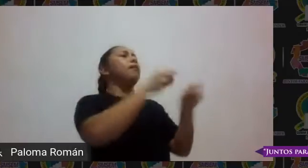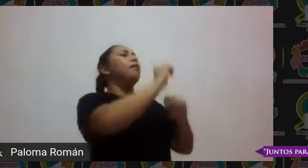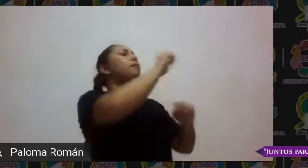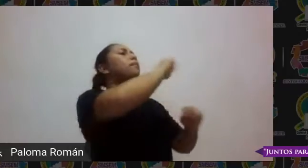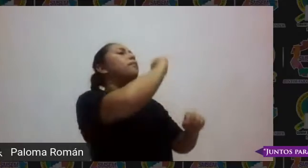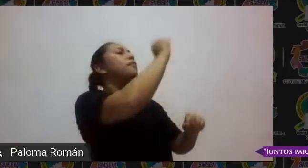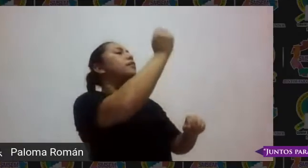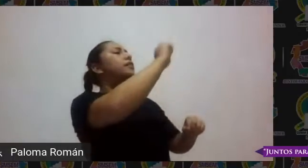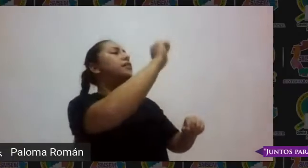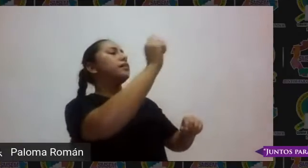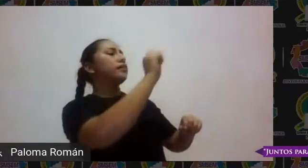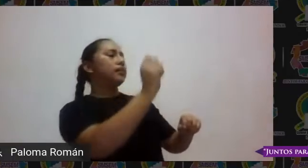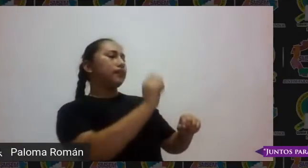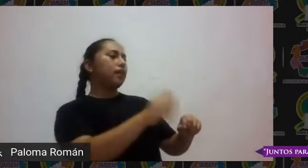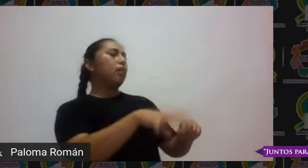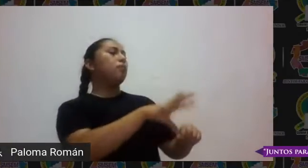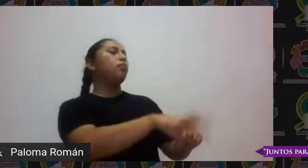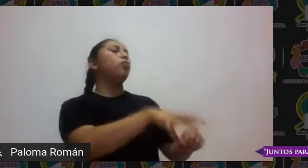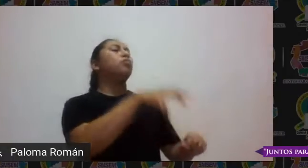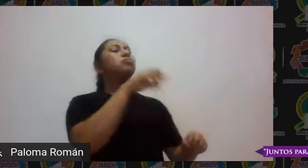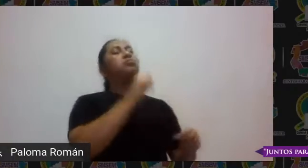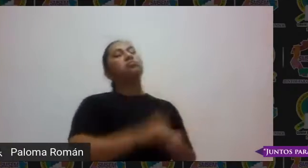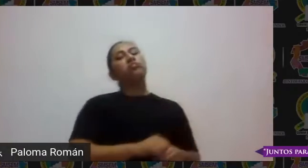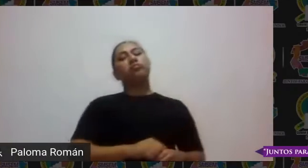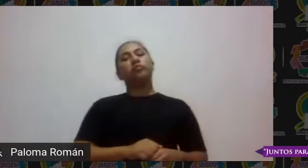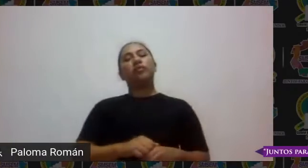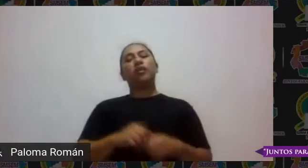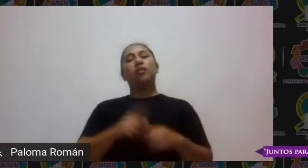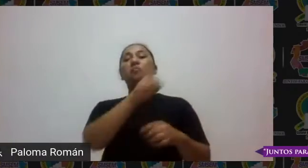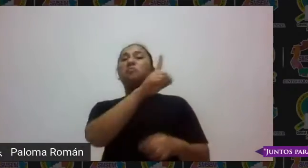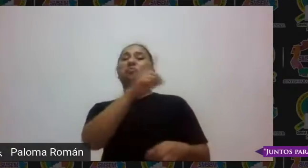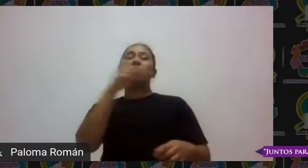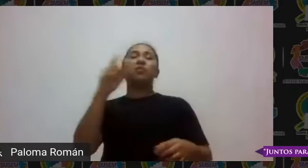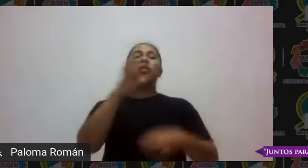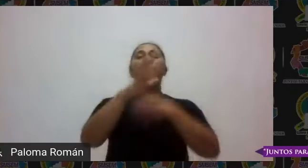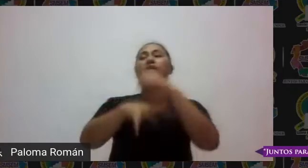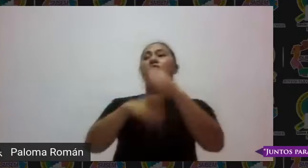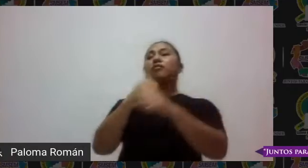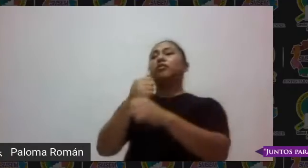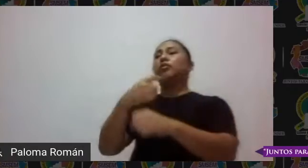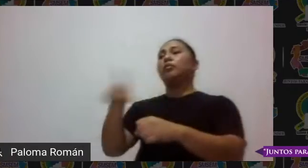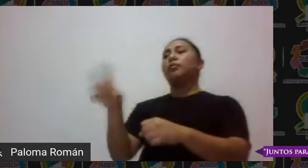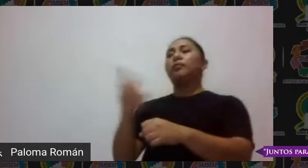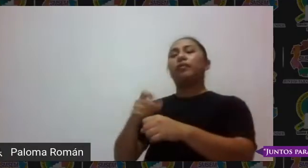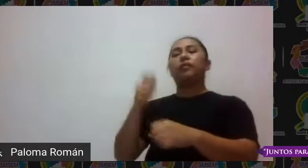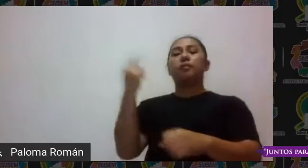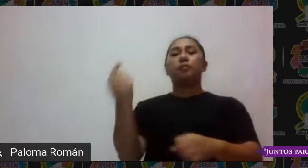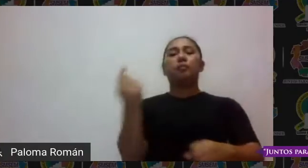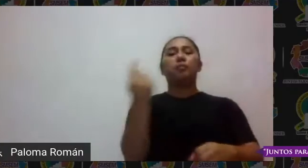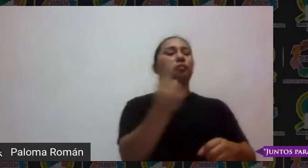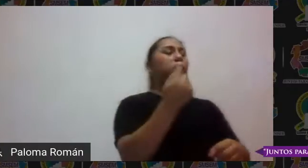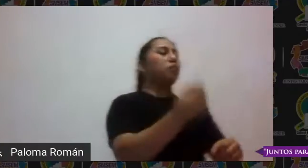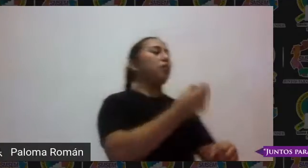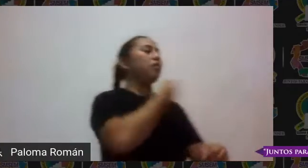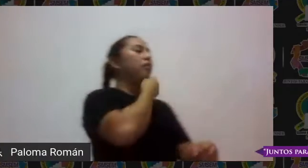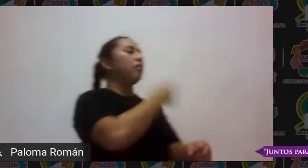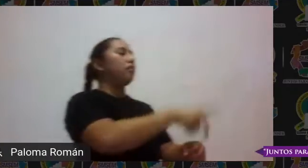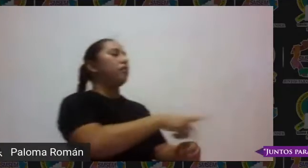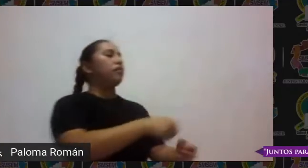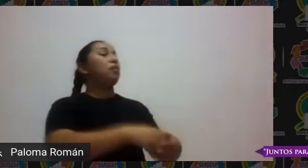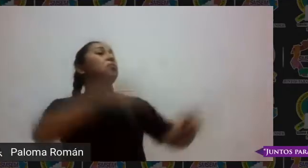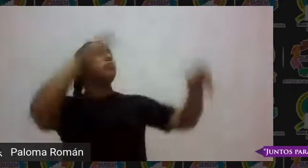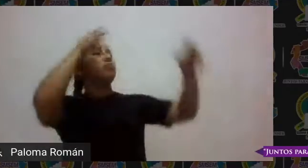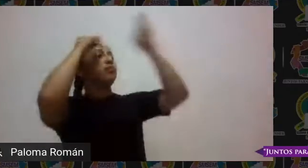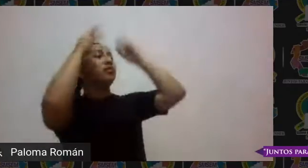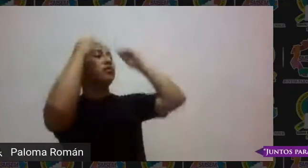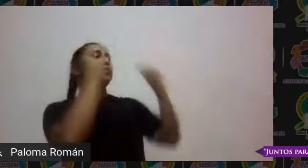más estás narrando 100 años de soledad de cada niño en un texto en qué momento hace referencia al aprendizaje